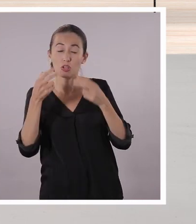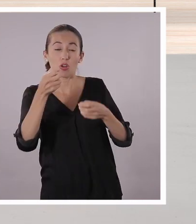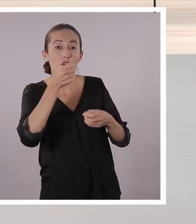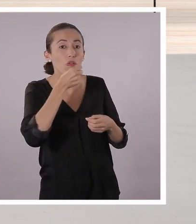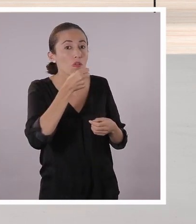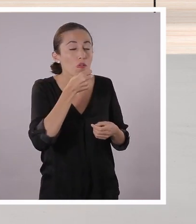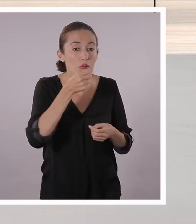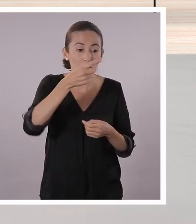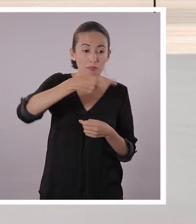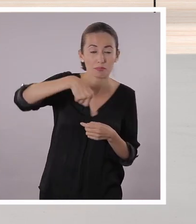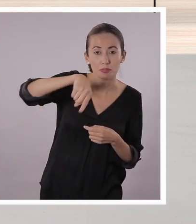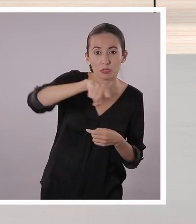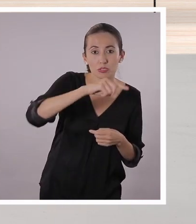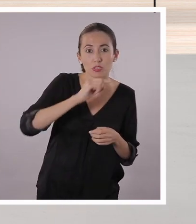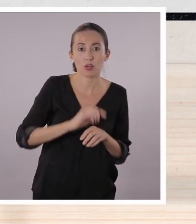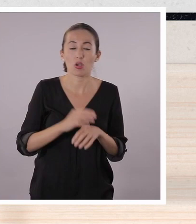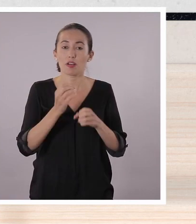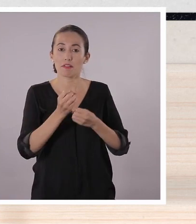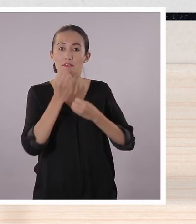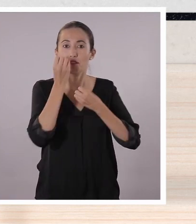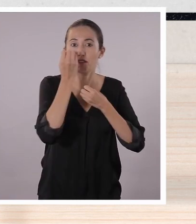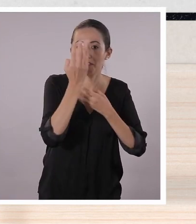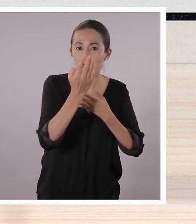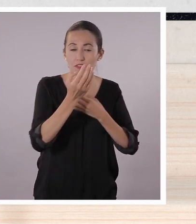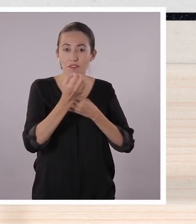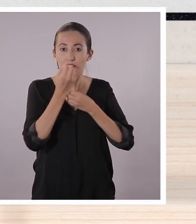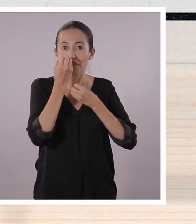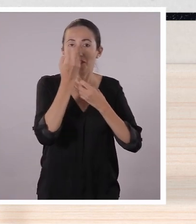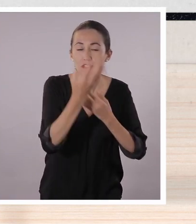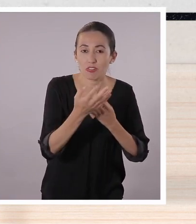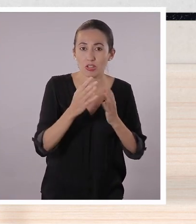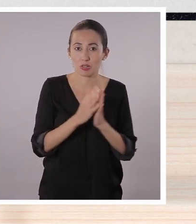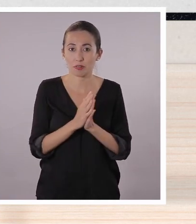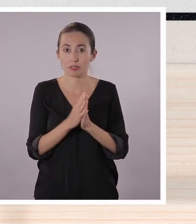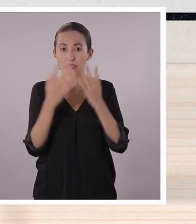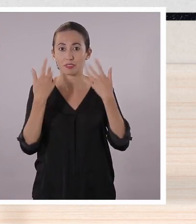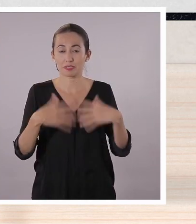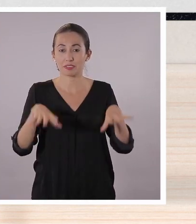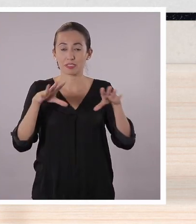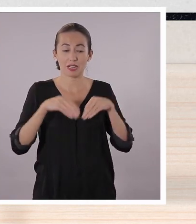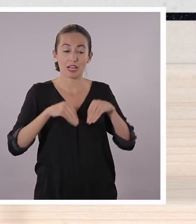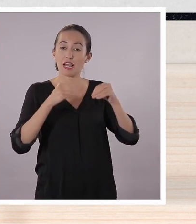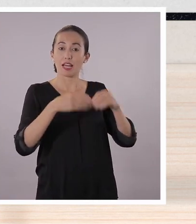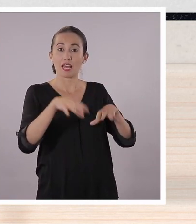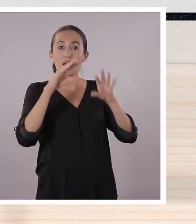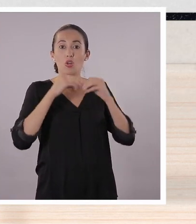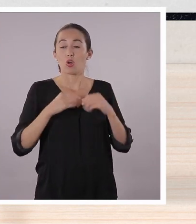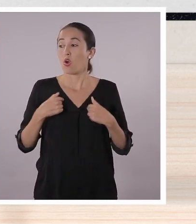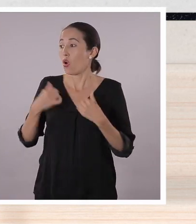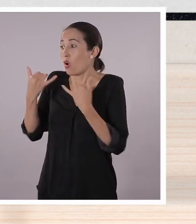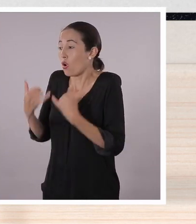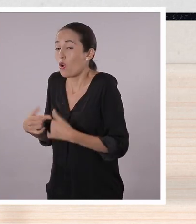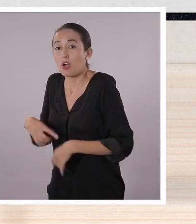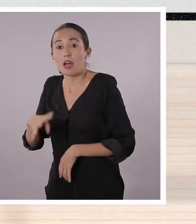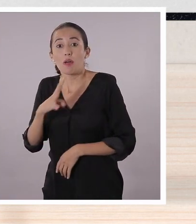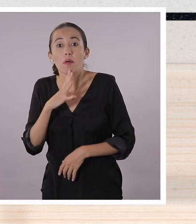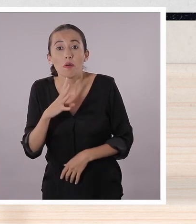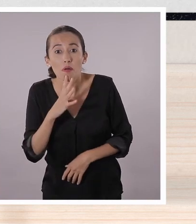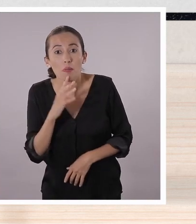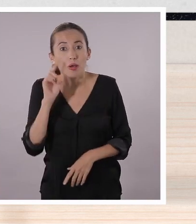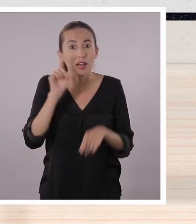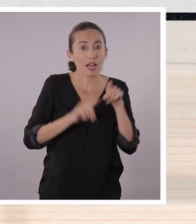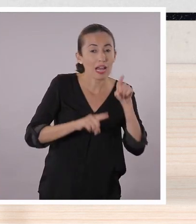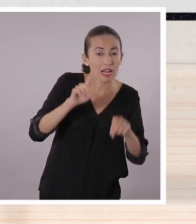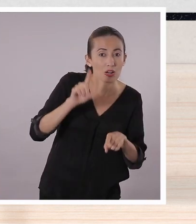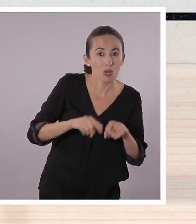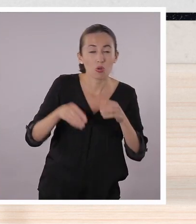de los medios de comunicación es esto de informar o como nosotros aquí, educar. Así es, muy bien. Hoy vamos a hablar sobre eso.